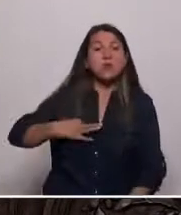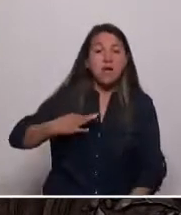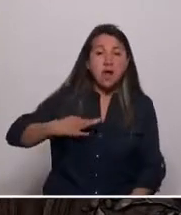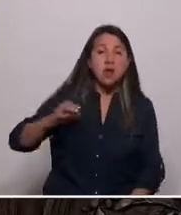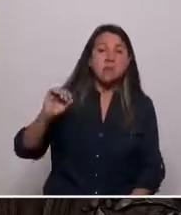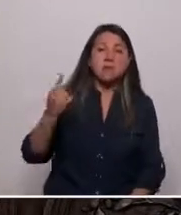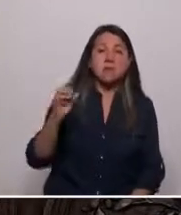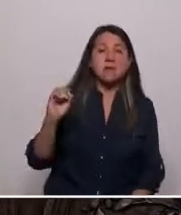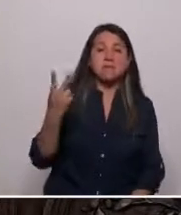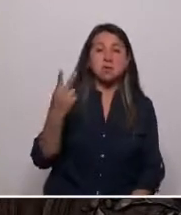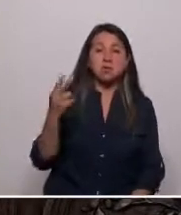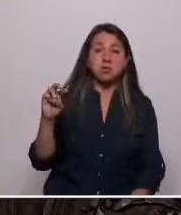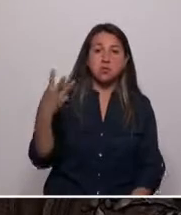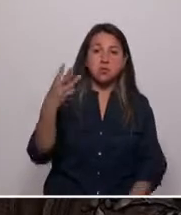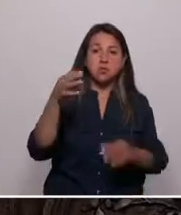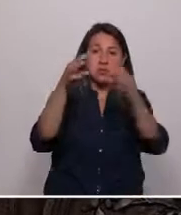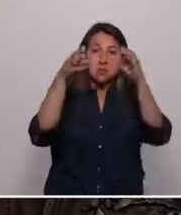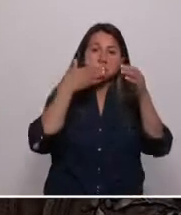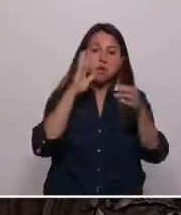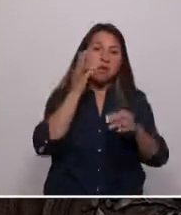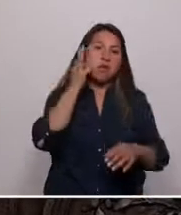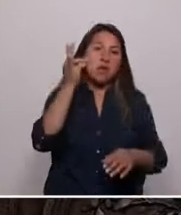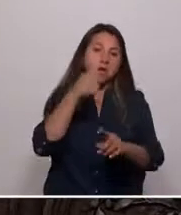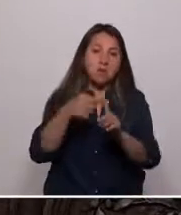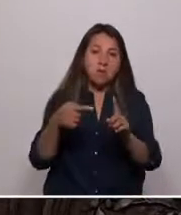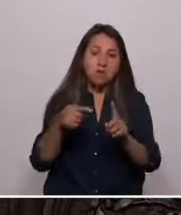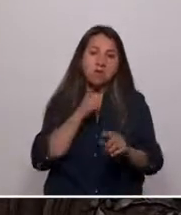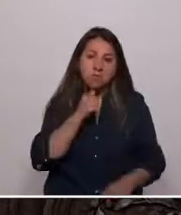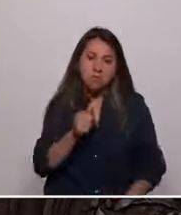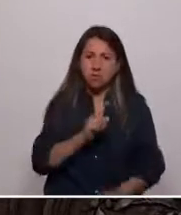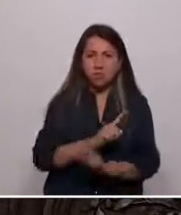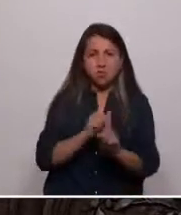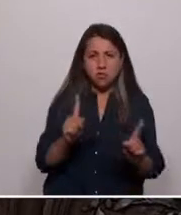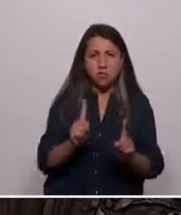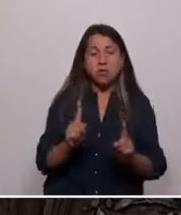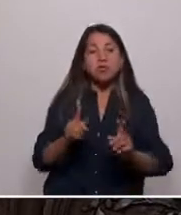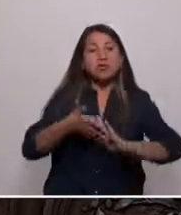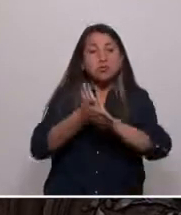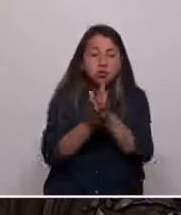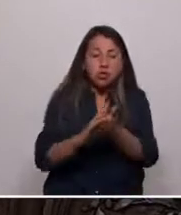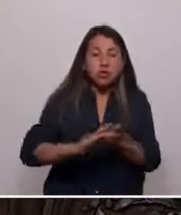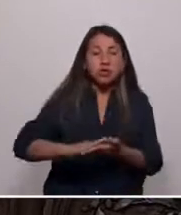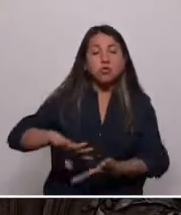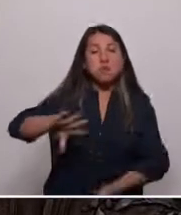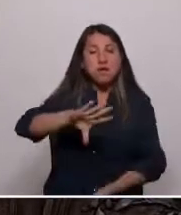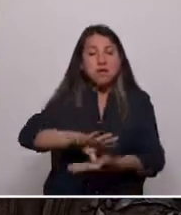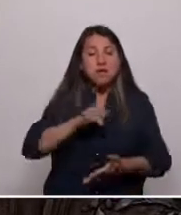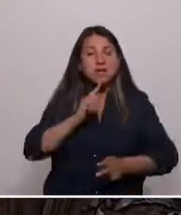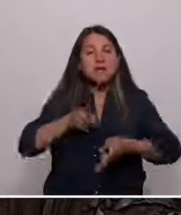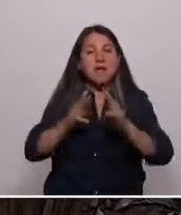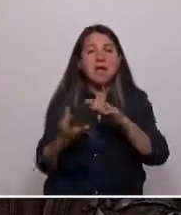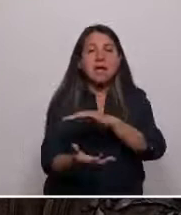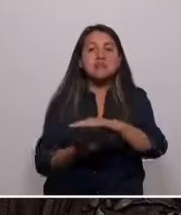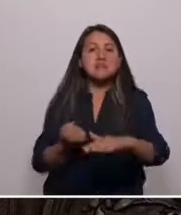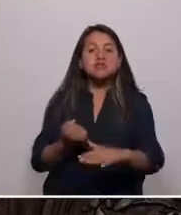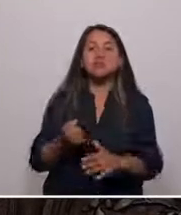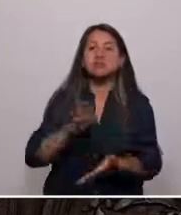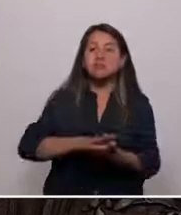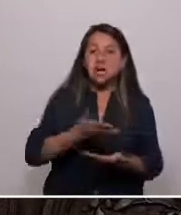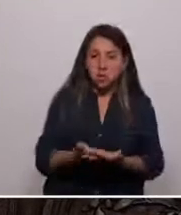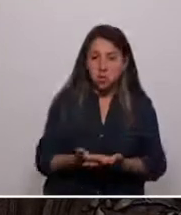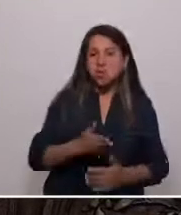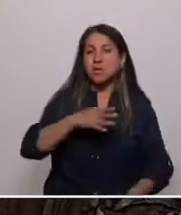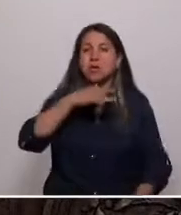segunda y tercera categoría. Un país donde cada habitante tenga asegurado su derecho a la salud y el derecho humano al agua.